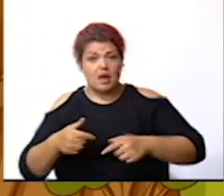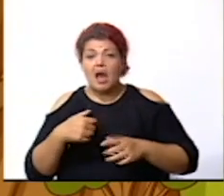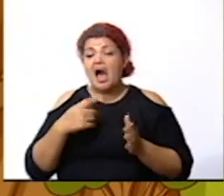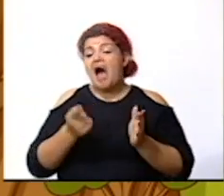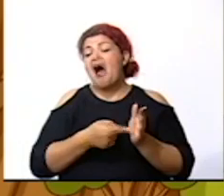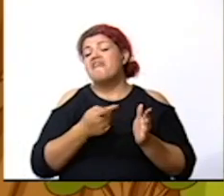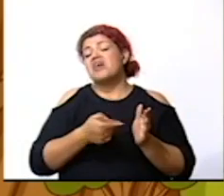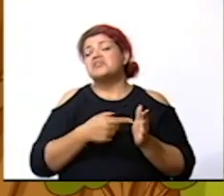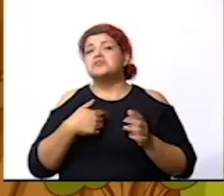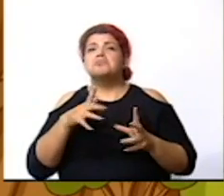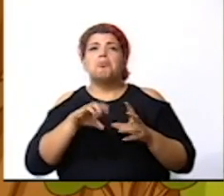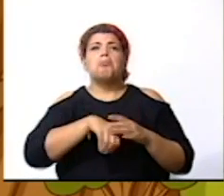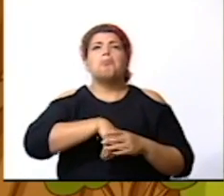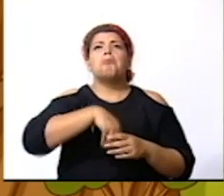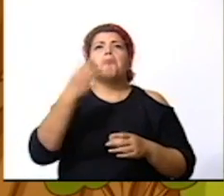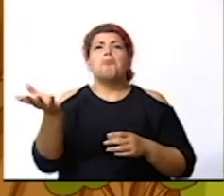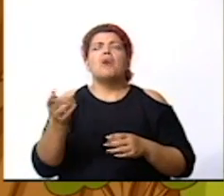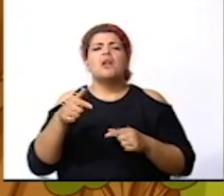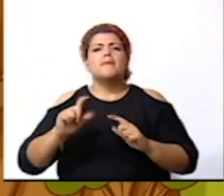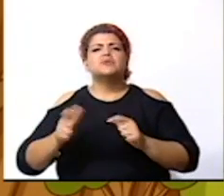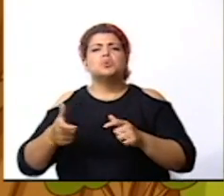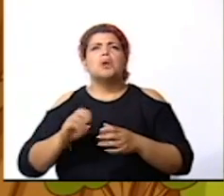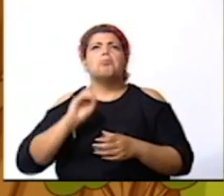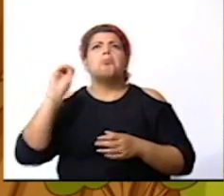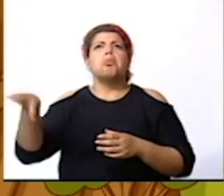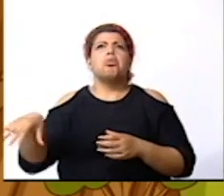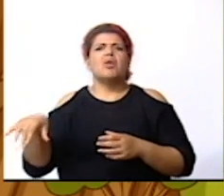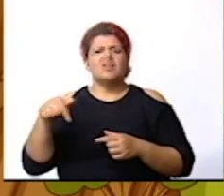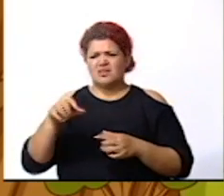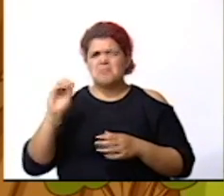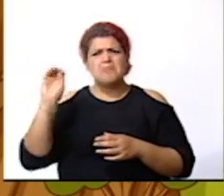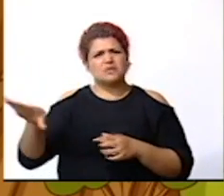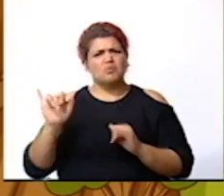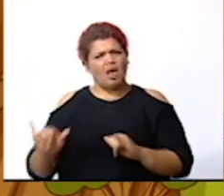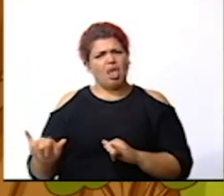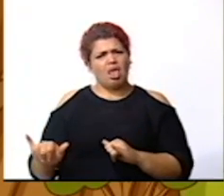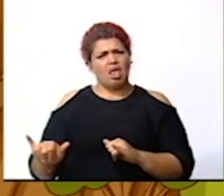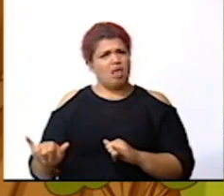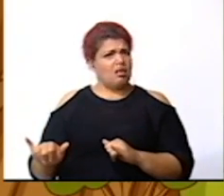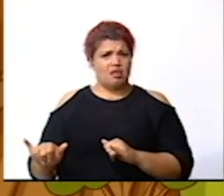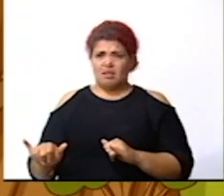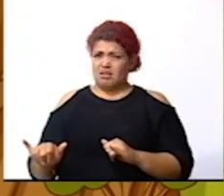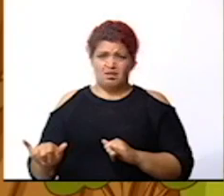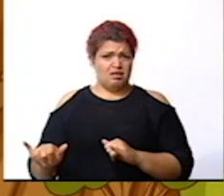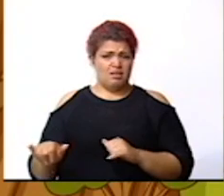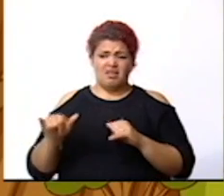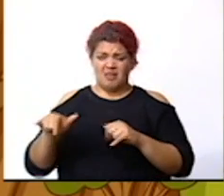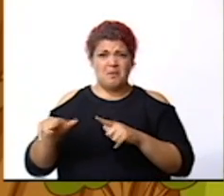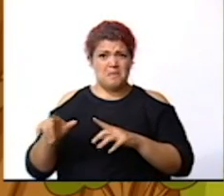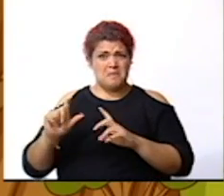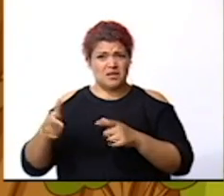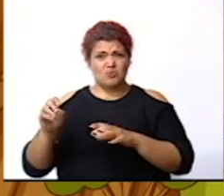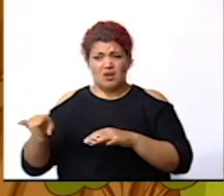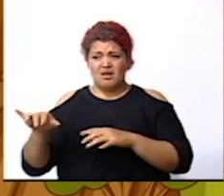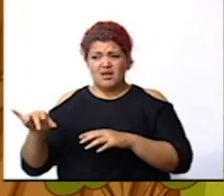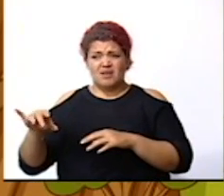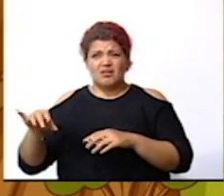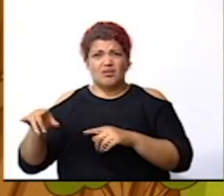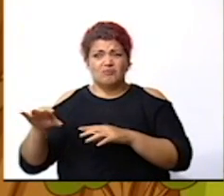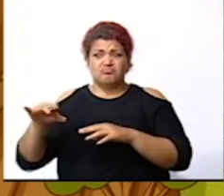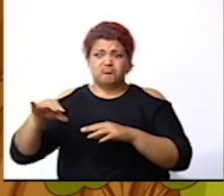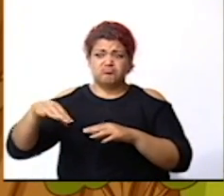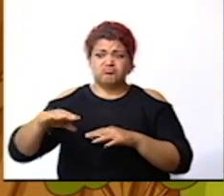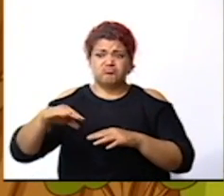por la calle tiran basura y ustedes creen que esa basura queda ahí no esta basura se va